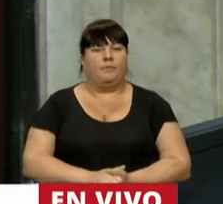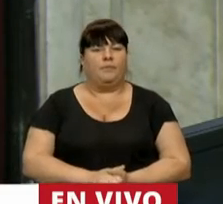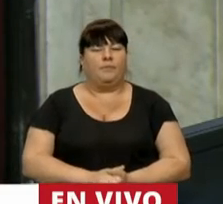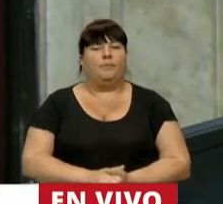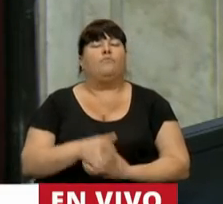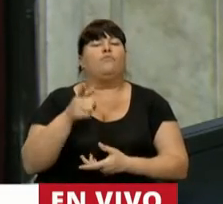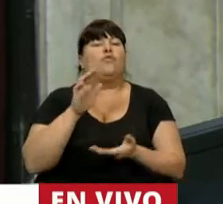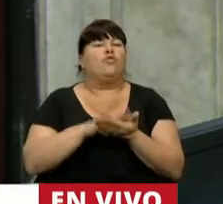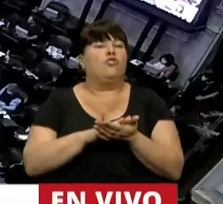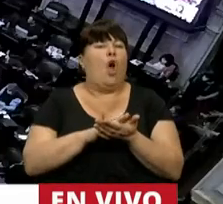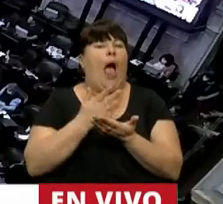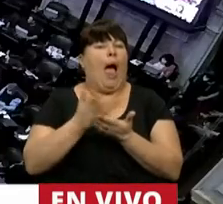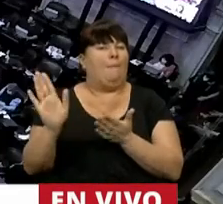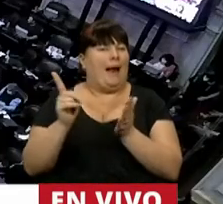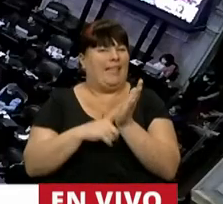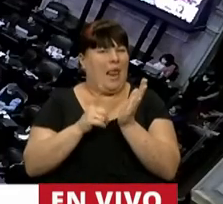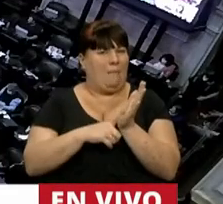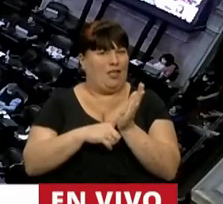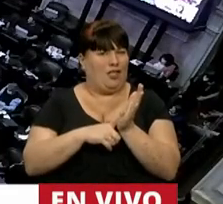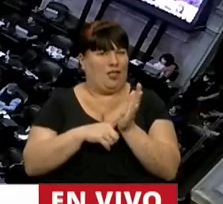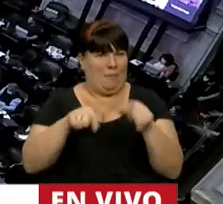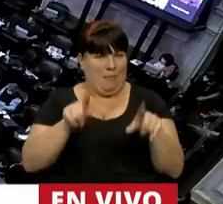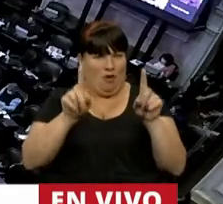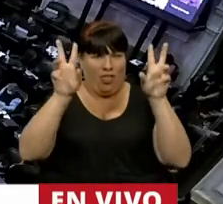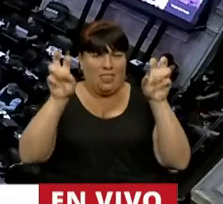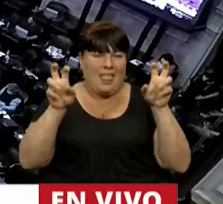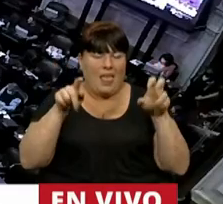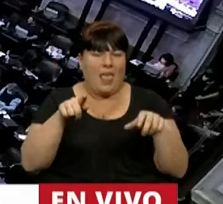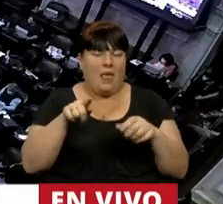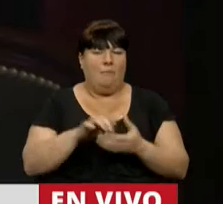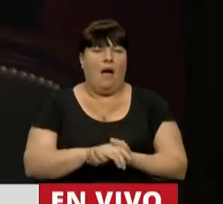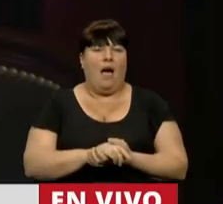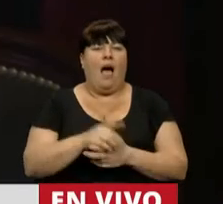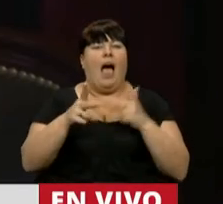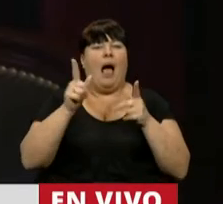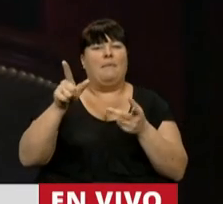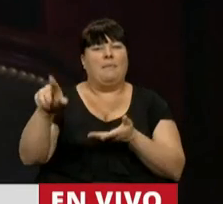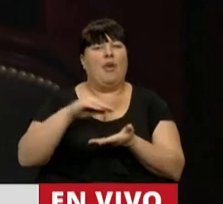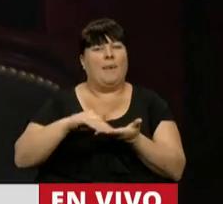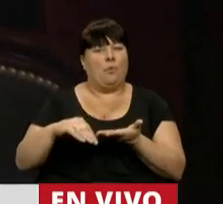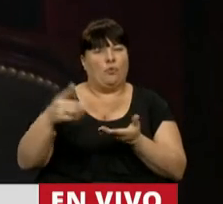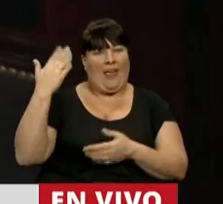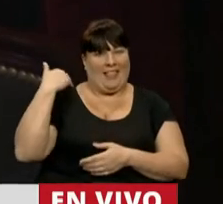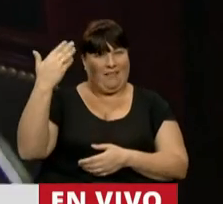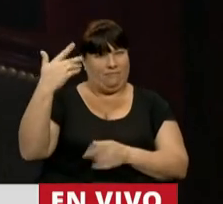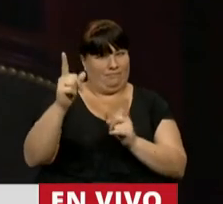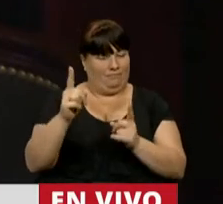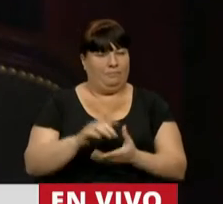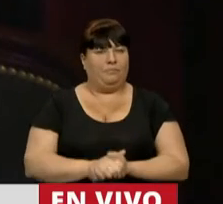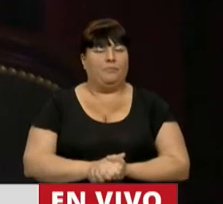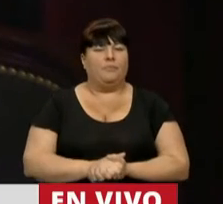Es sobre el apartamento de este tema que se refirió la diputada preopinante.